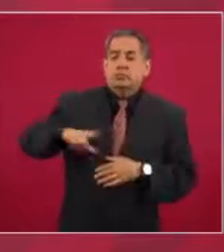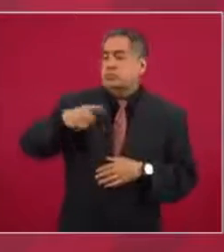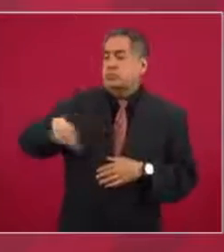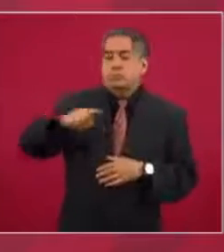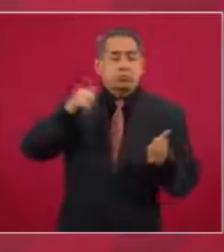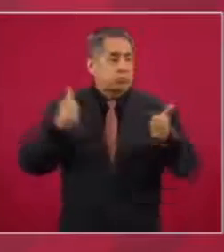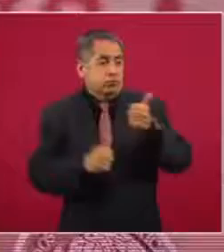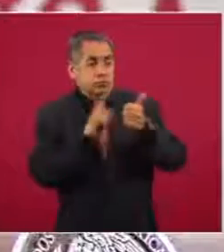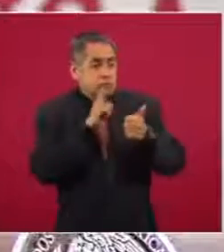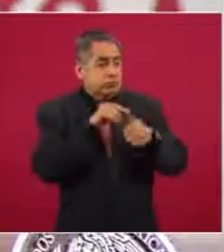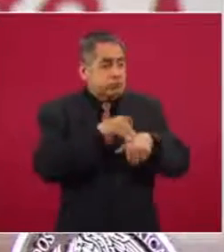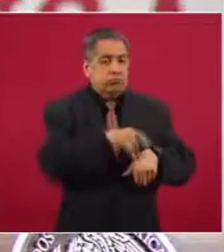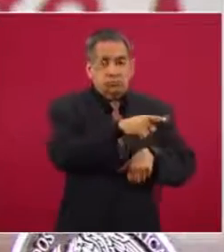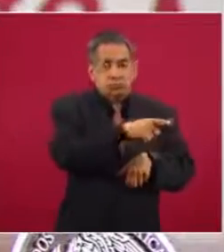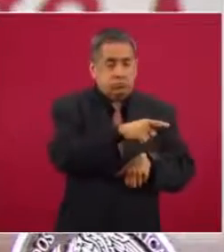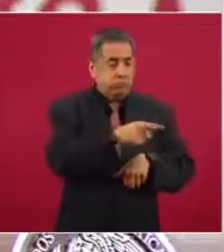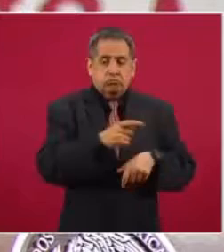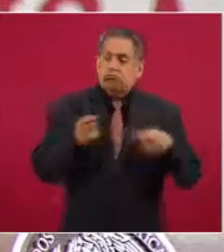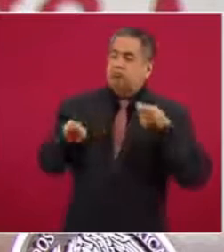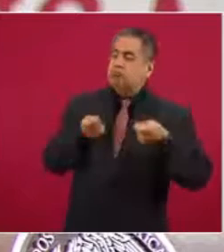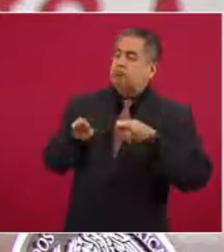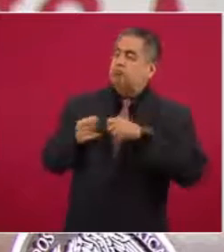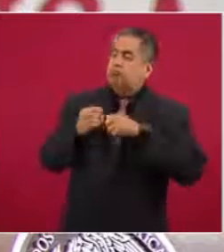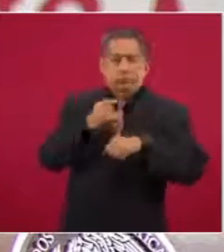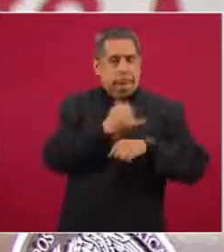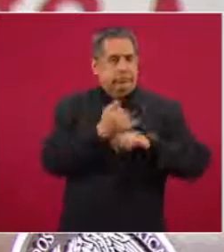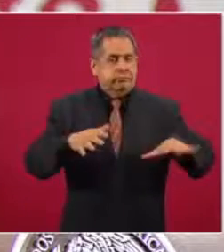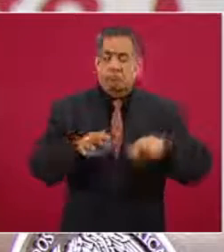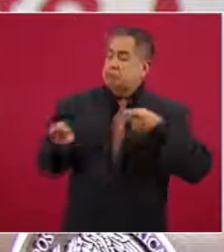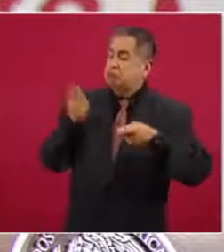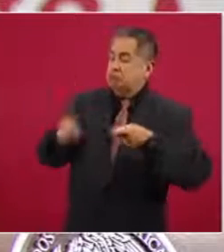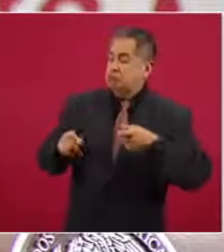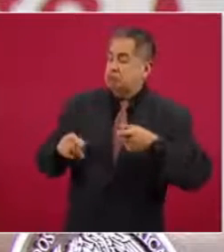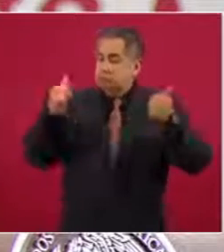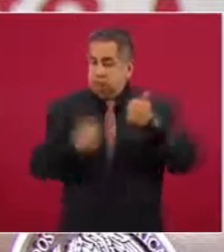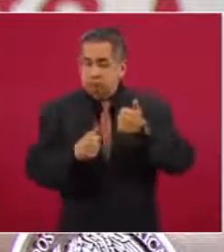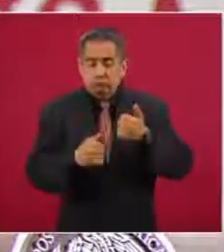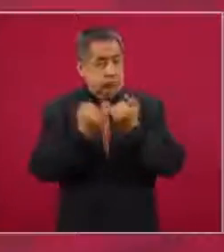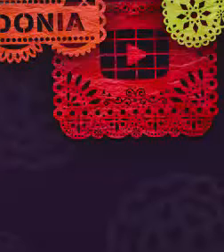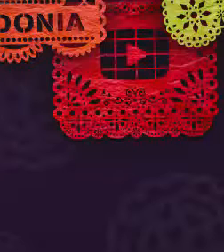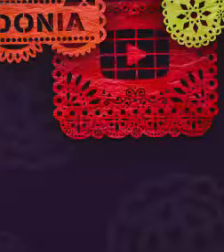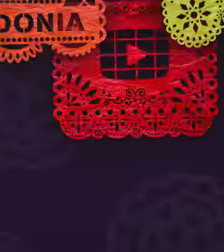al servicio de los medios de información, como era antes.